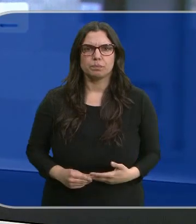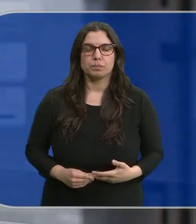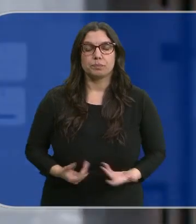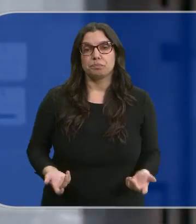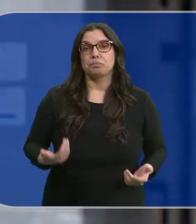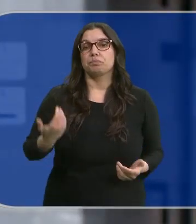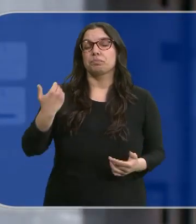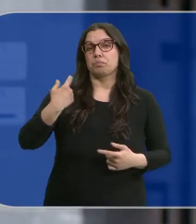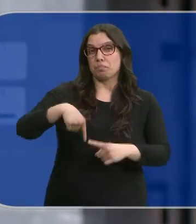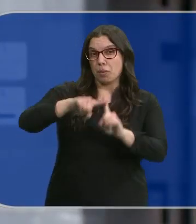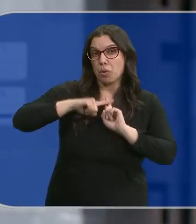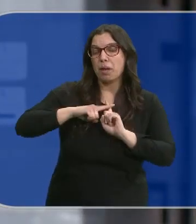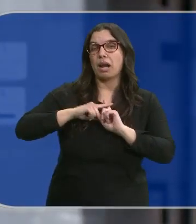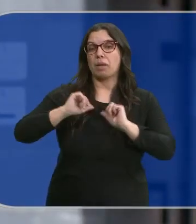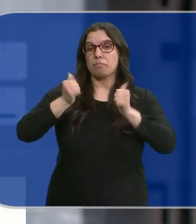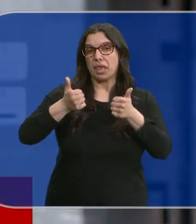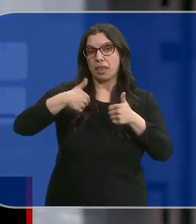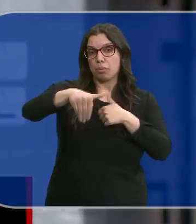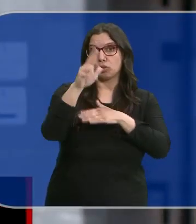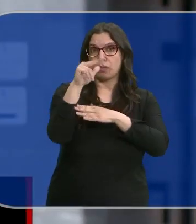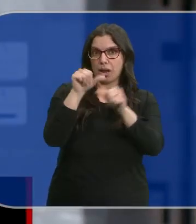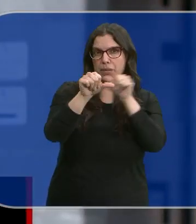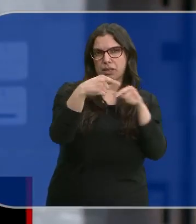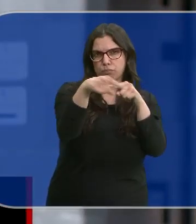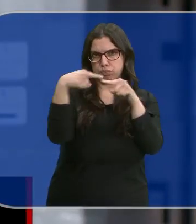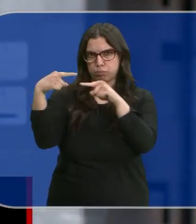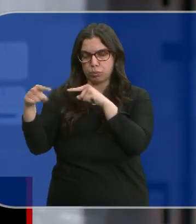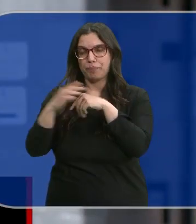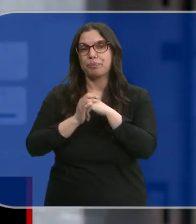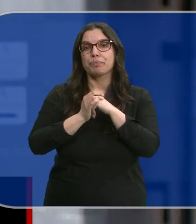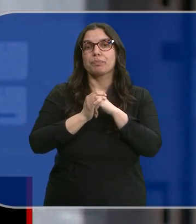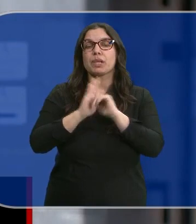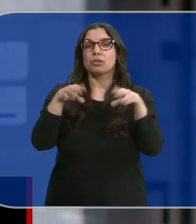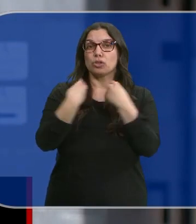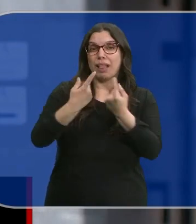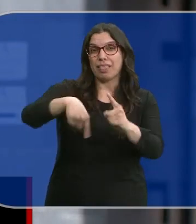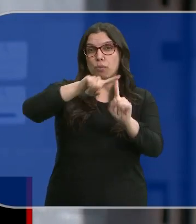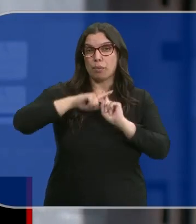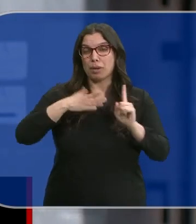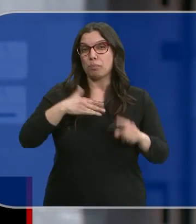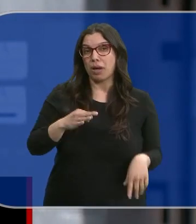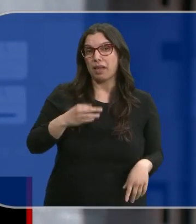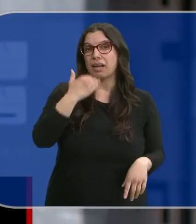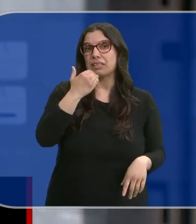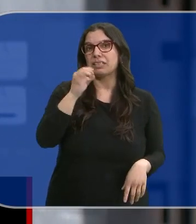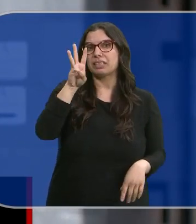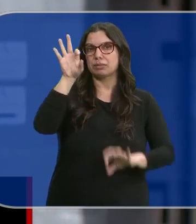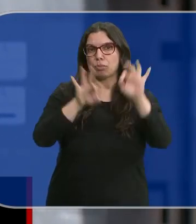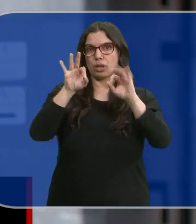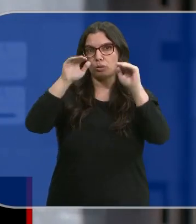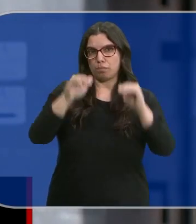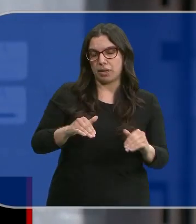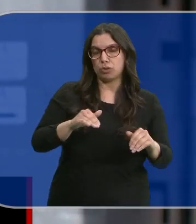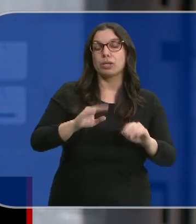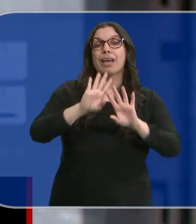Si las primeras devoluciones comenzarán a partir del próximo viernes y en cuanto al número de declaraciones a devolver se esperan que sean casi un 3% menos